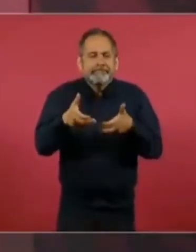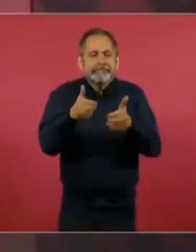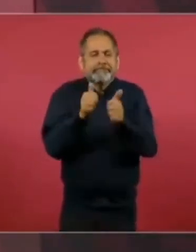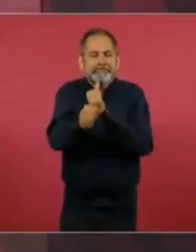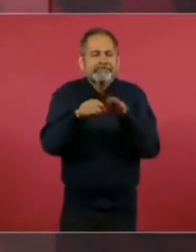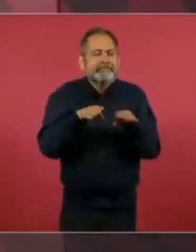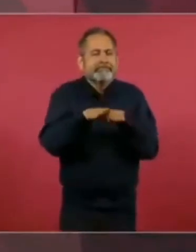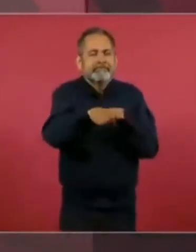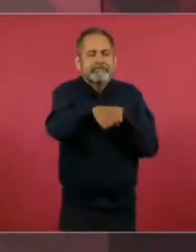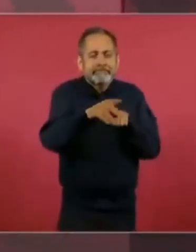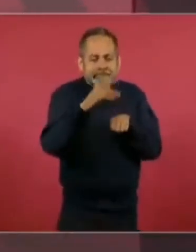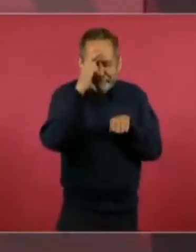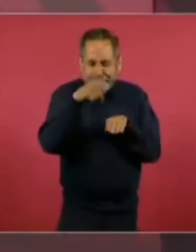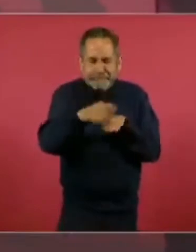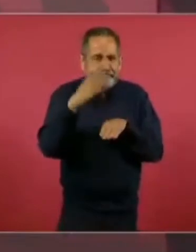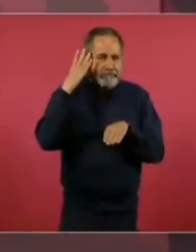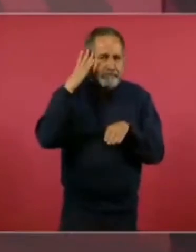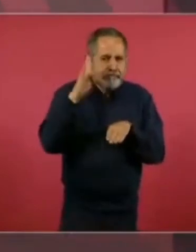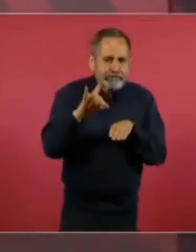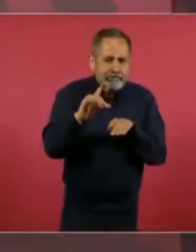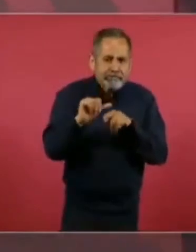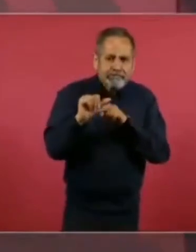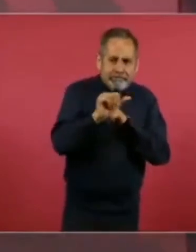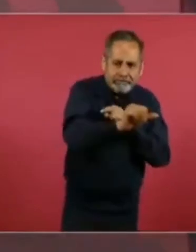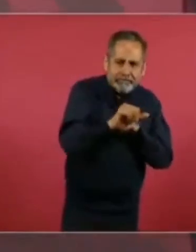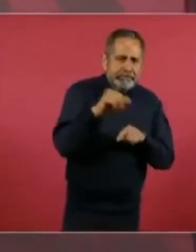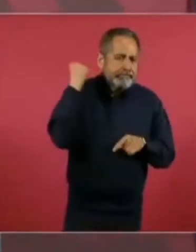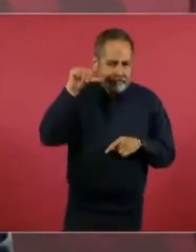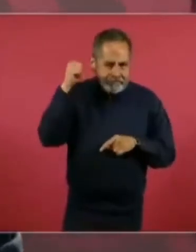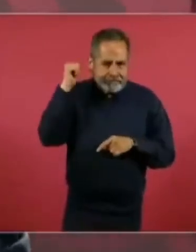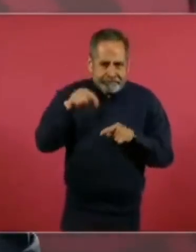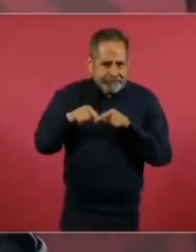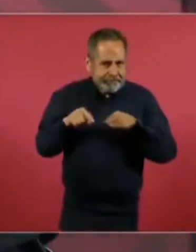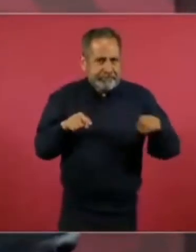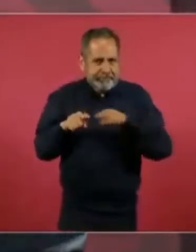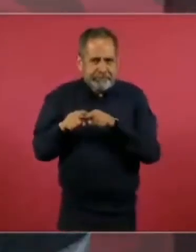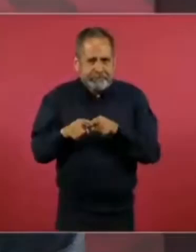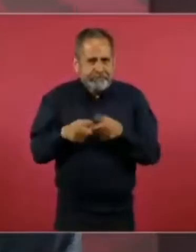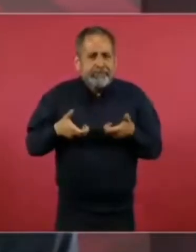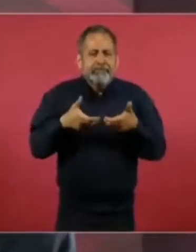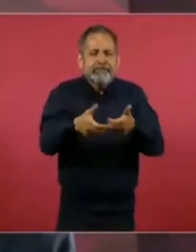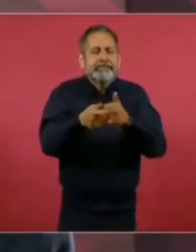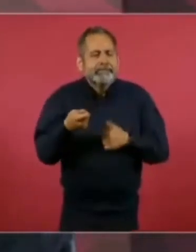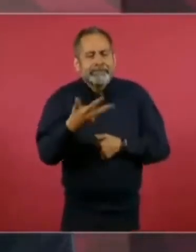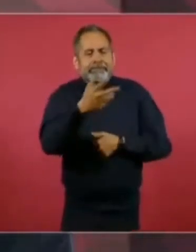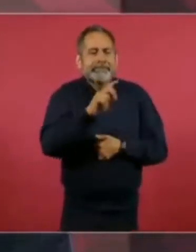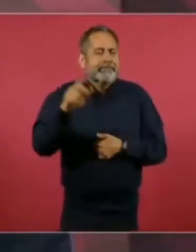Cuernavaca a Acapulco, la autopista del Sol,